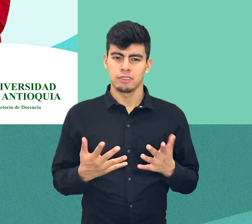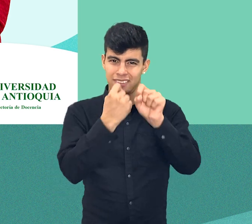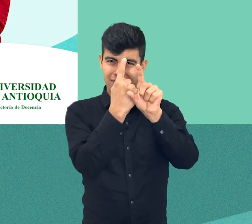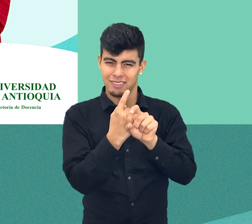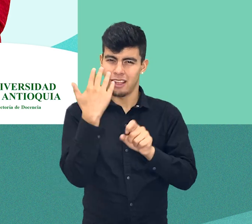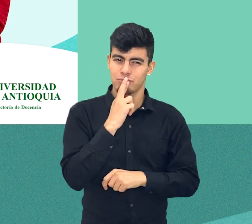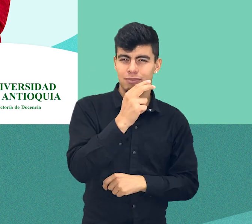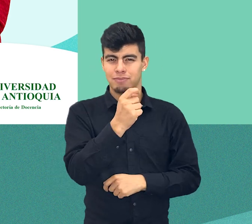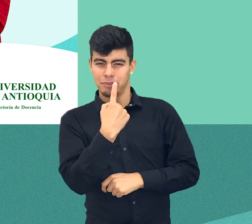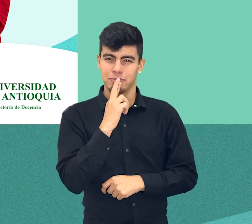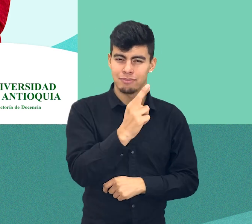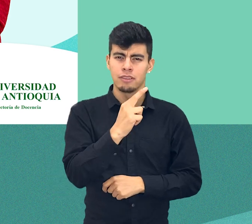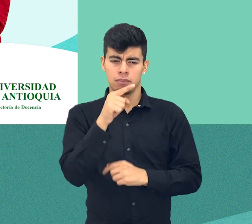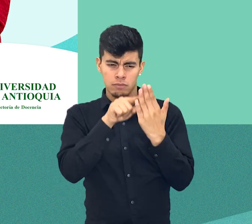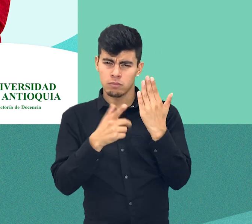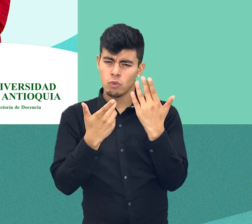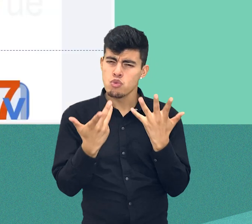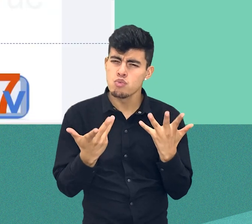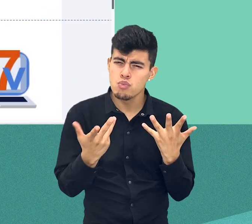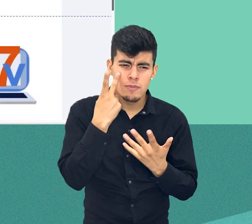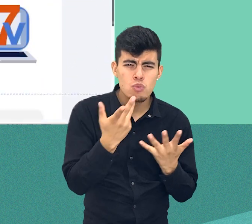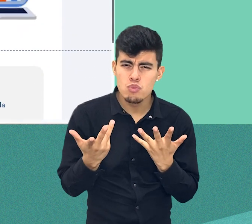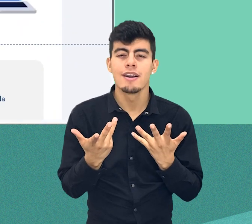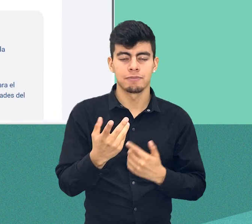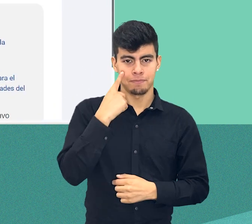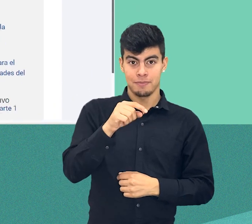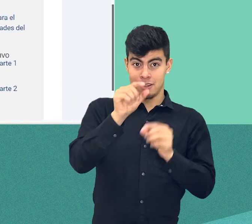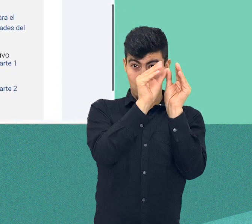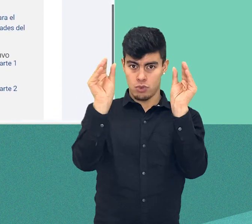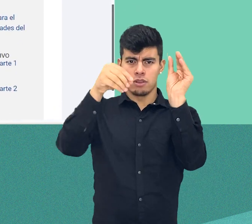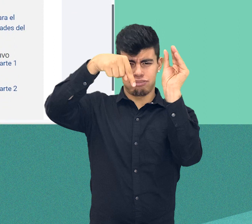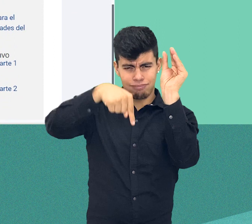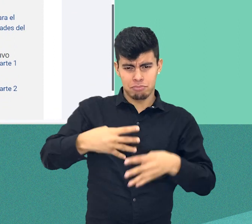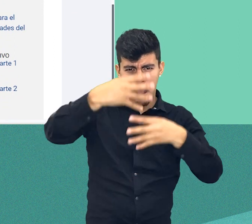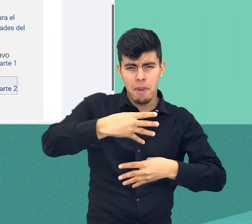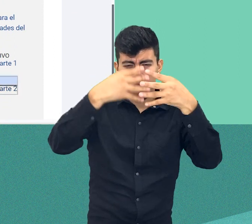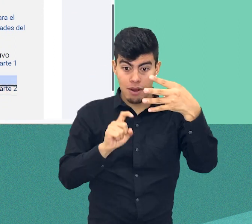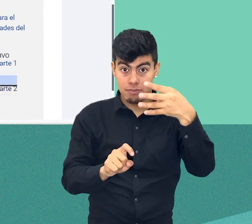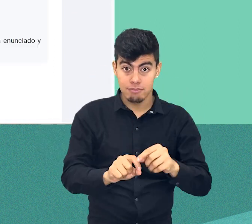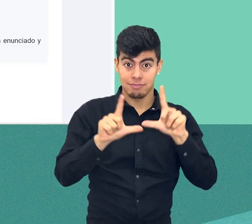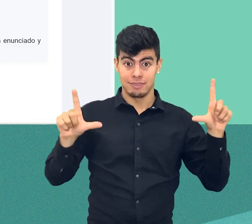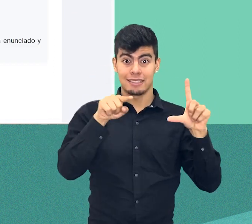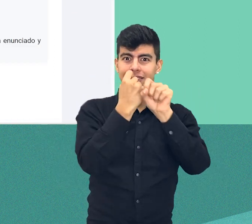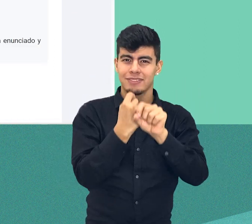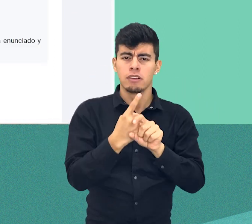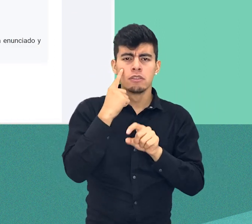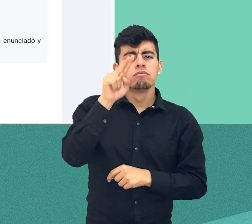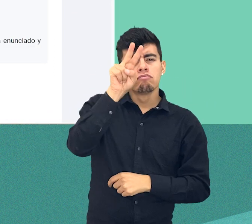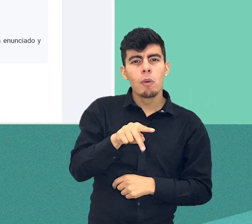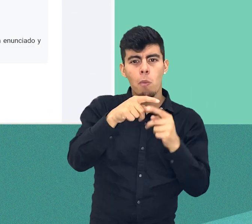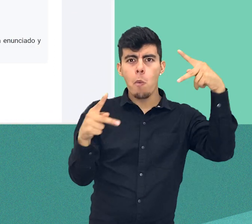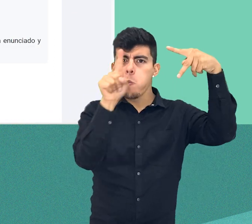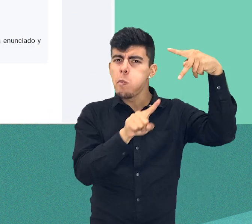Cómo acceder a la nota obtenida en un cuestionario. Los cuestionarios los encontramos en la parte inferior de la unidad o módulo.